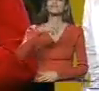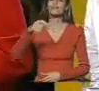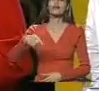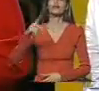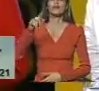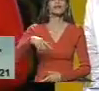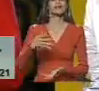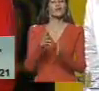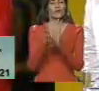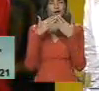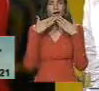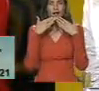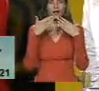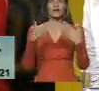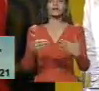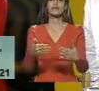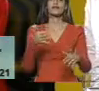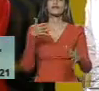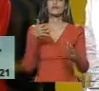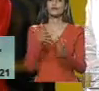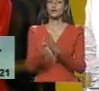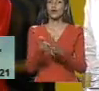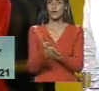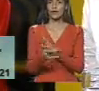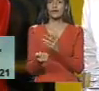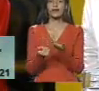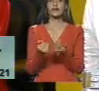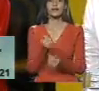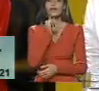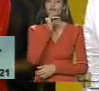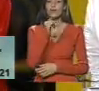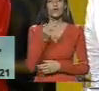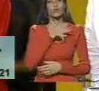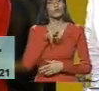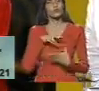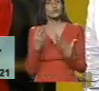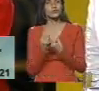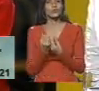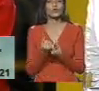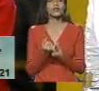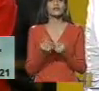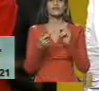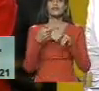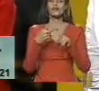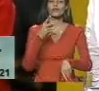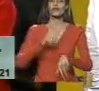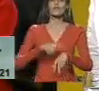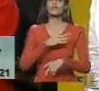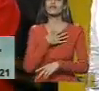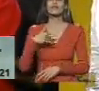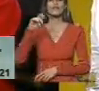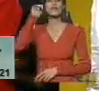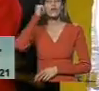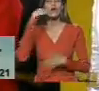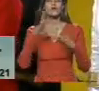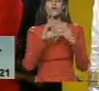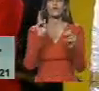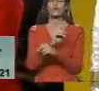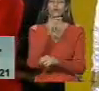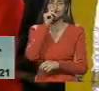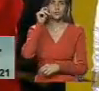y nuestro agradecimiento por estar en sintonía con nosotros. En este segundo segmento quiero recordarle a los usuarios